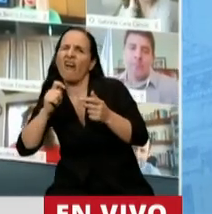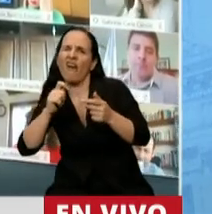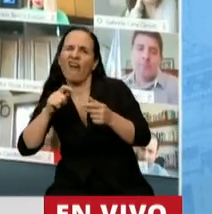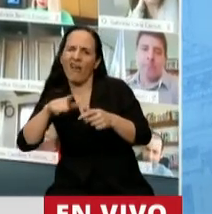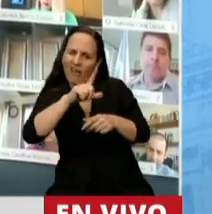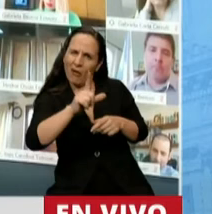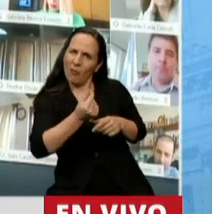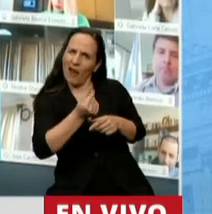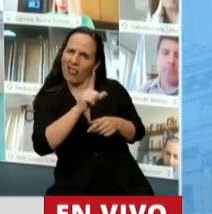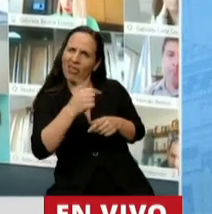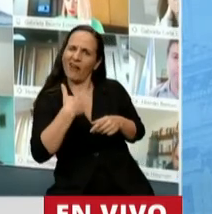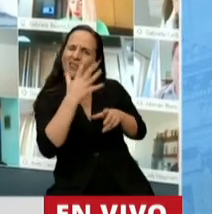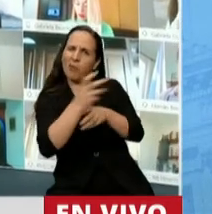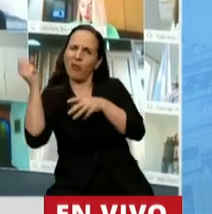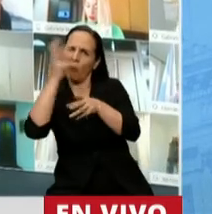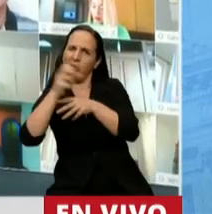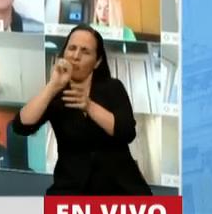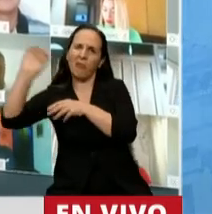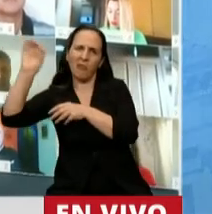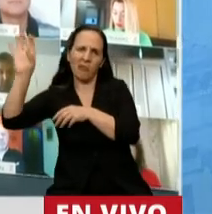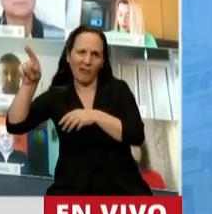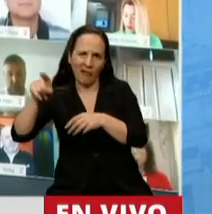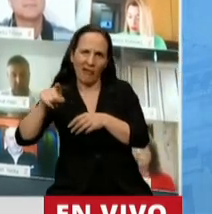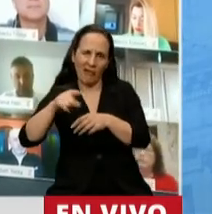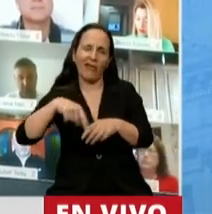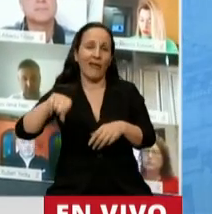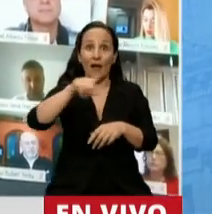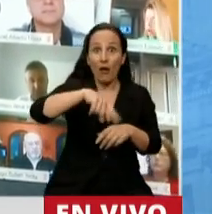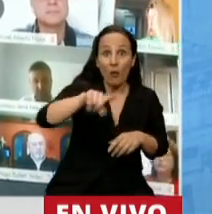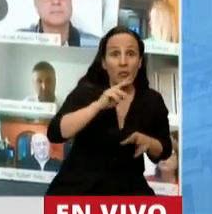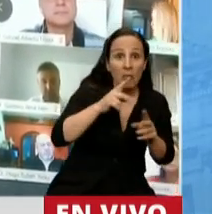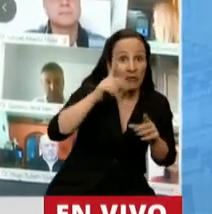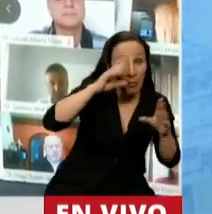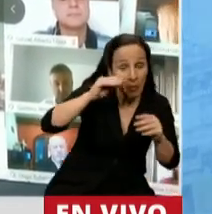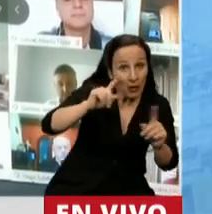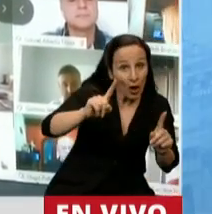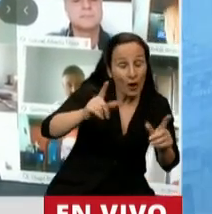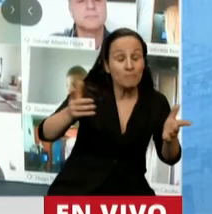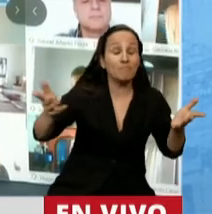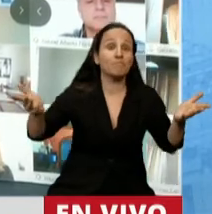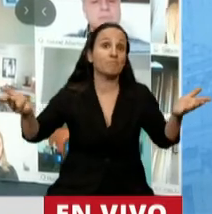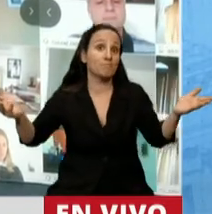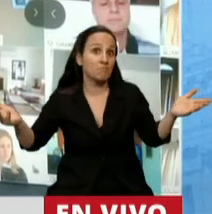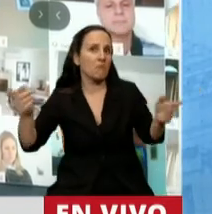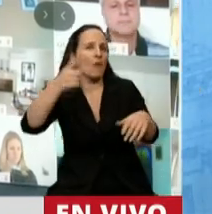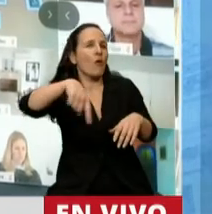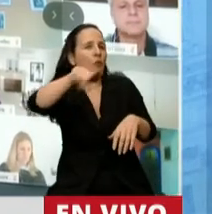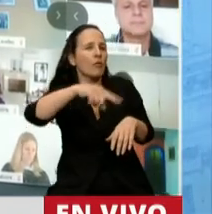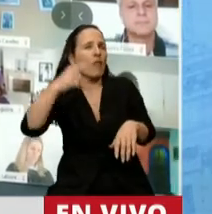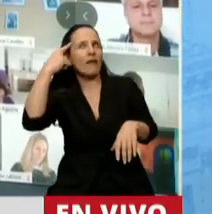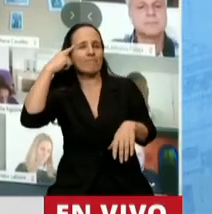dinero de nuestro país y de nuestra gente. De esos no se acuerdan. Así que, bueno, si le van a poner un nombre